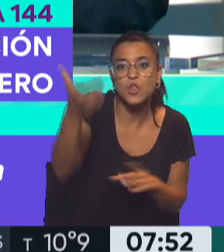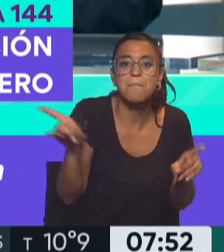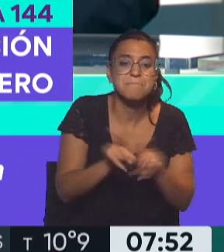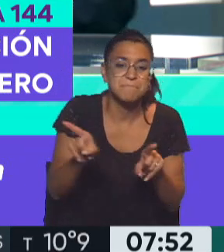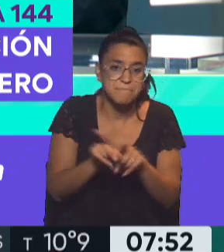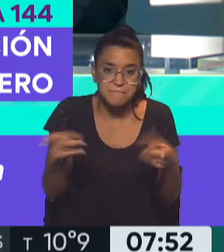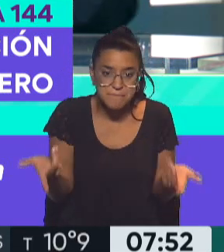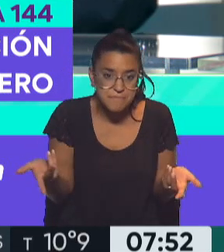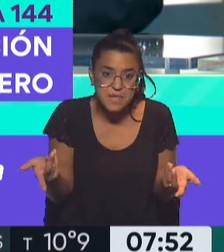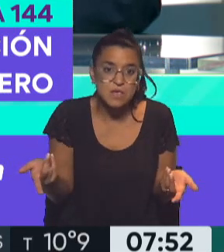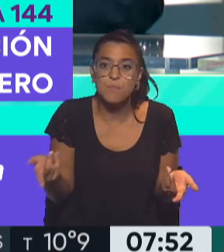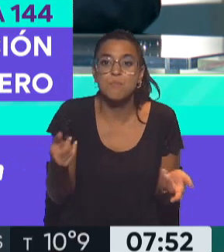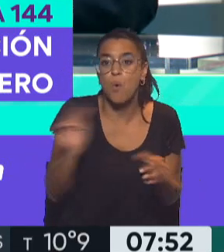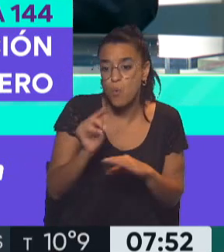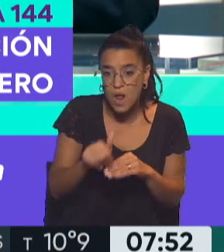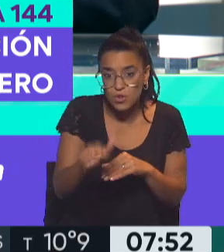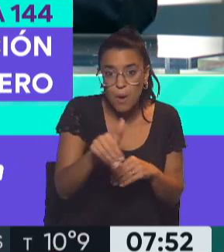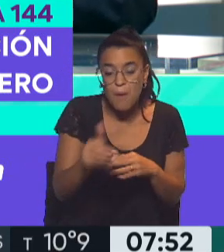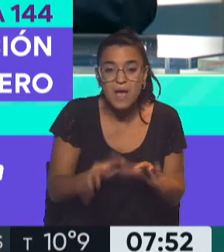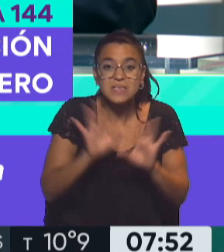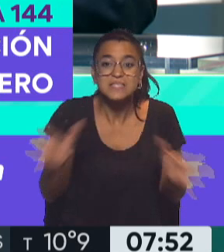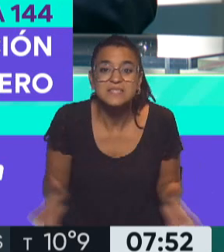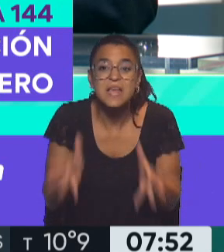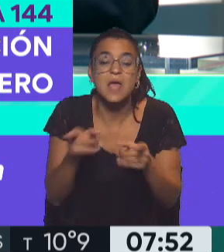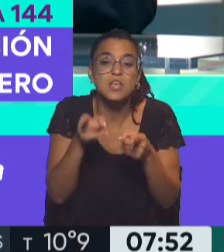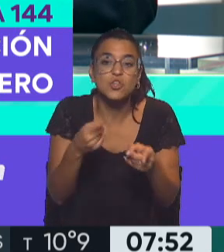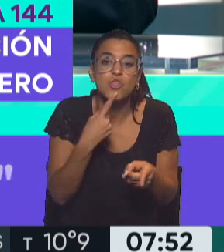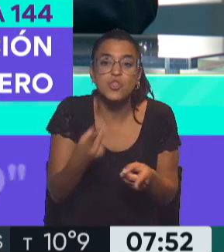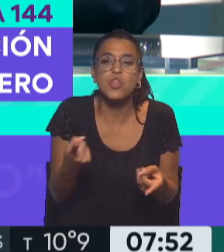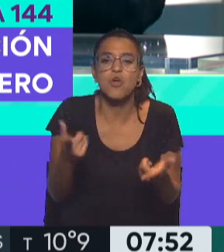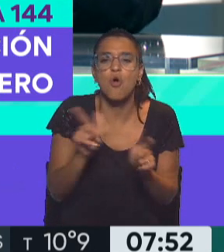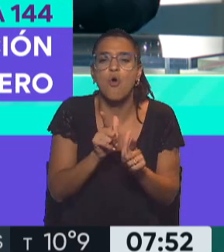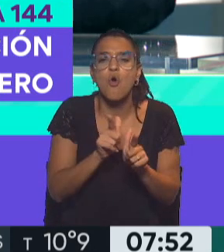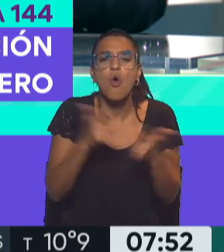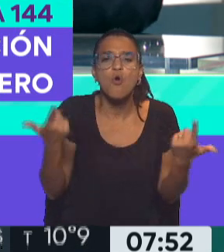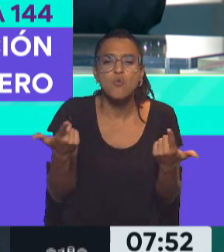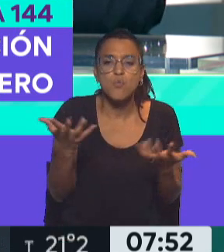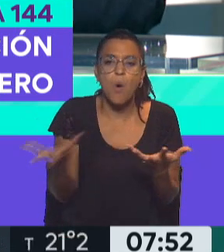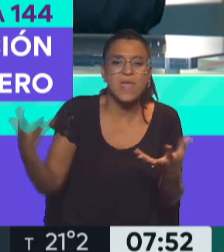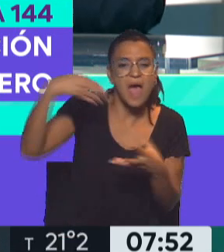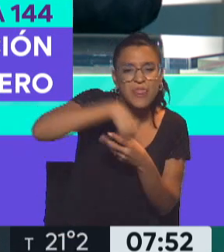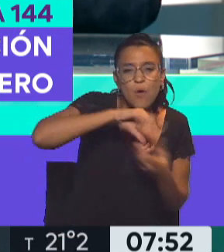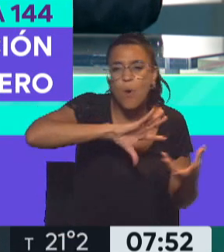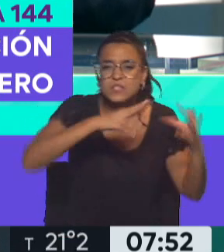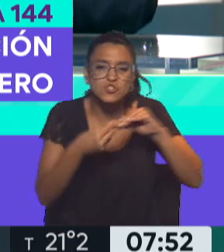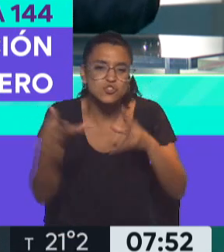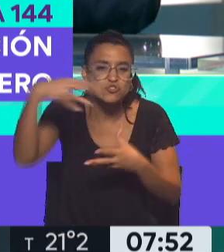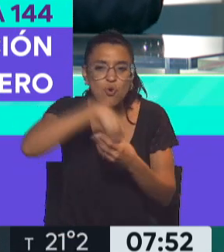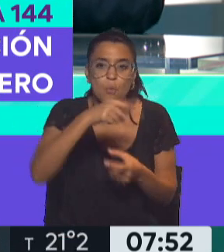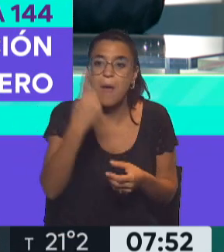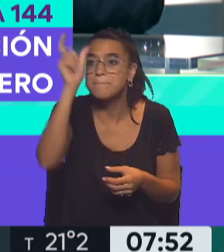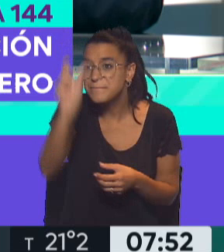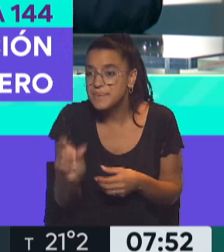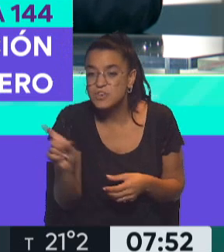misma condición que va a estar dentro de un rato cuando salga. Esto es lo que planteo, que no hay una readecuación respecto de una